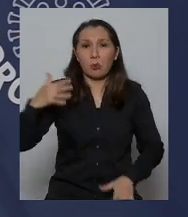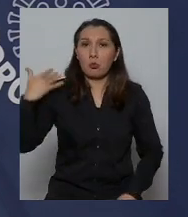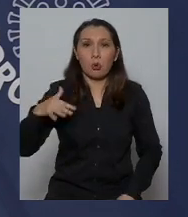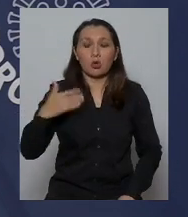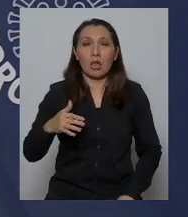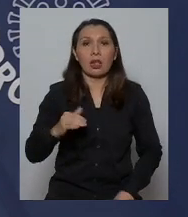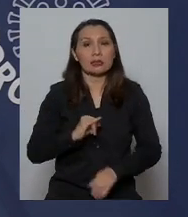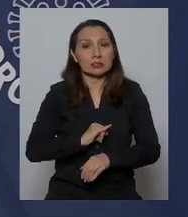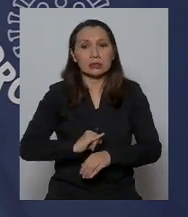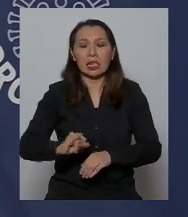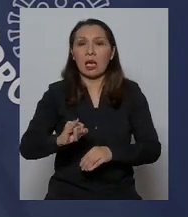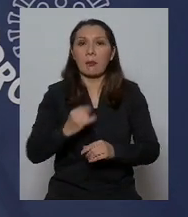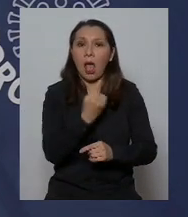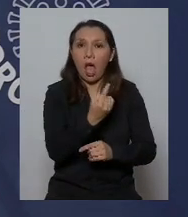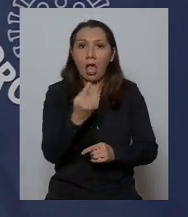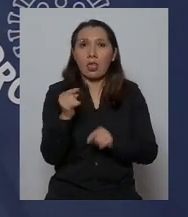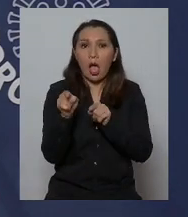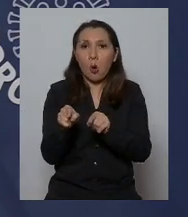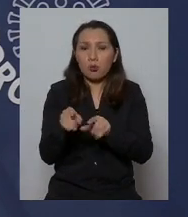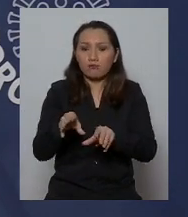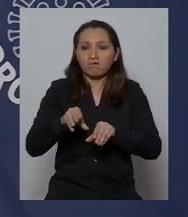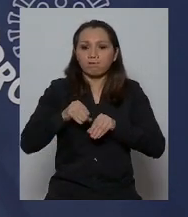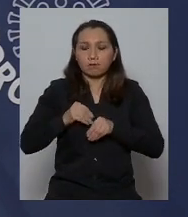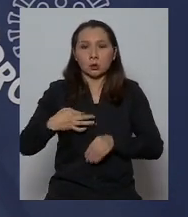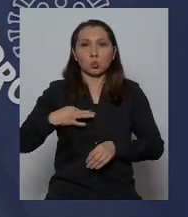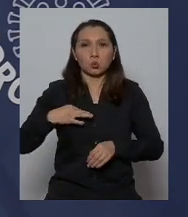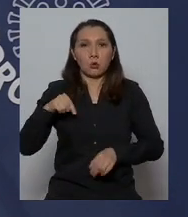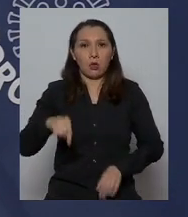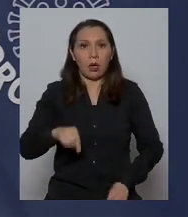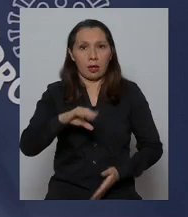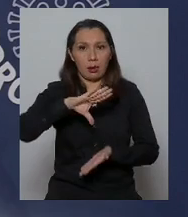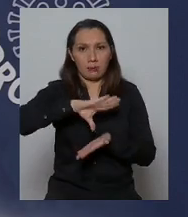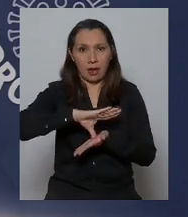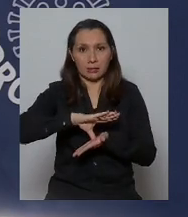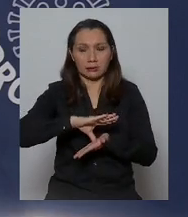y estar presente en cada uno de los ciudadanos de este país.